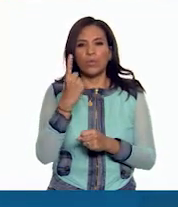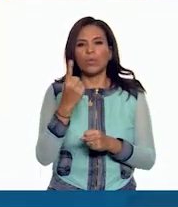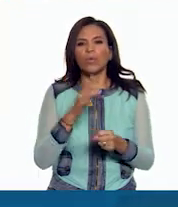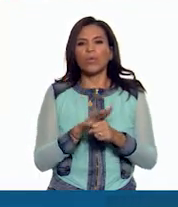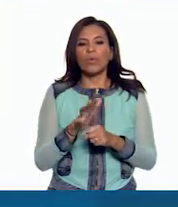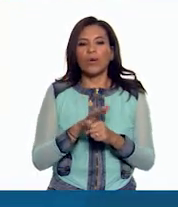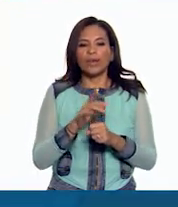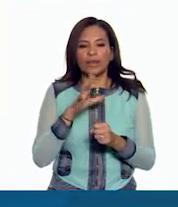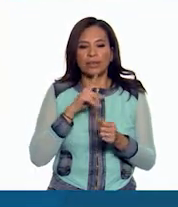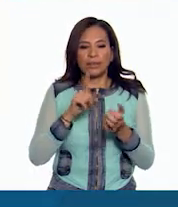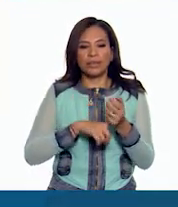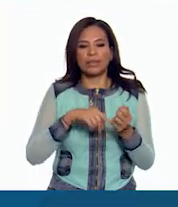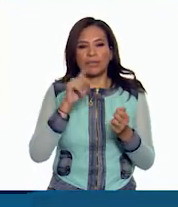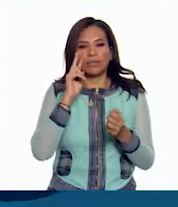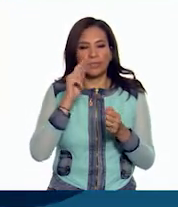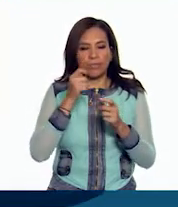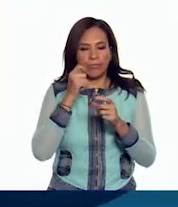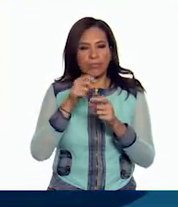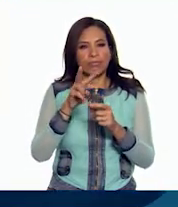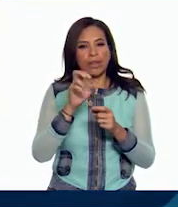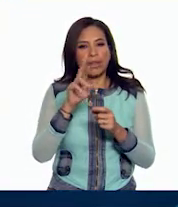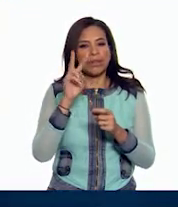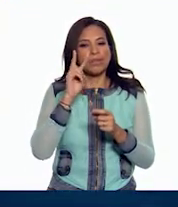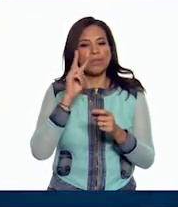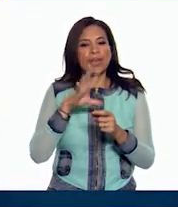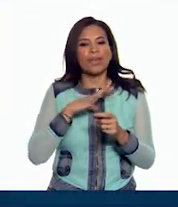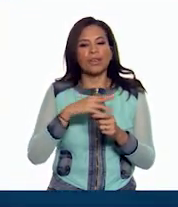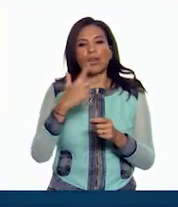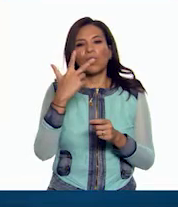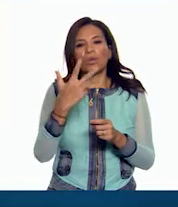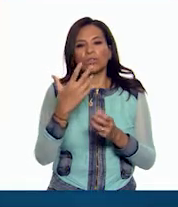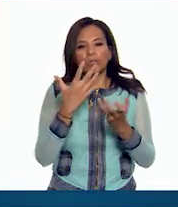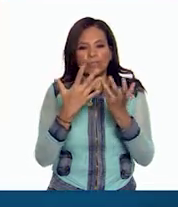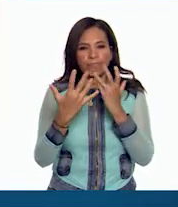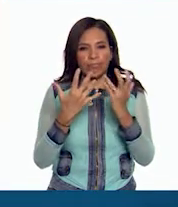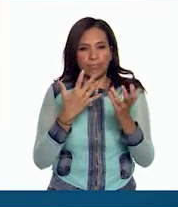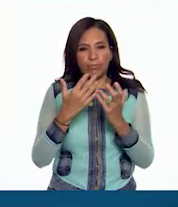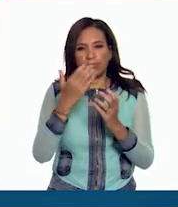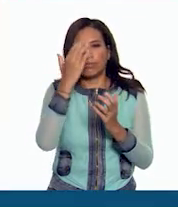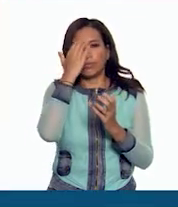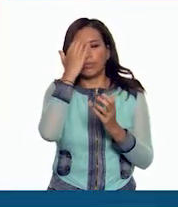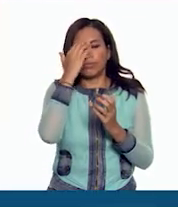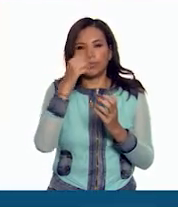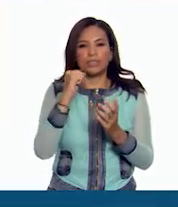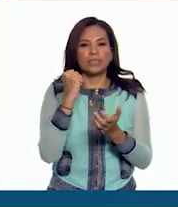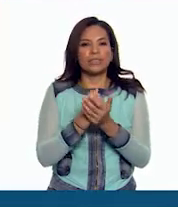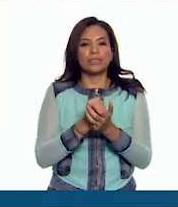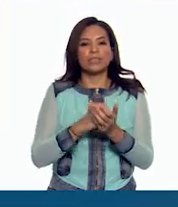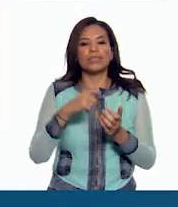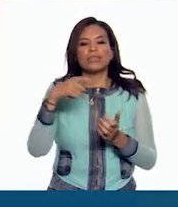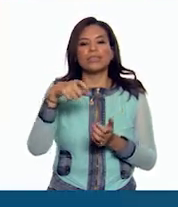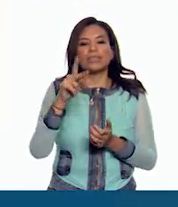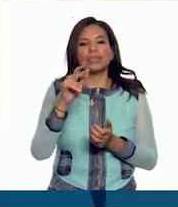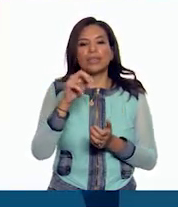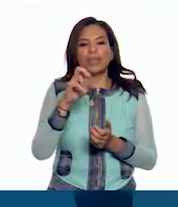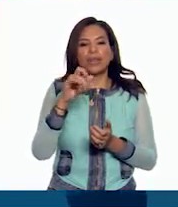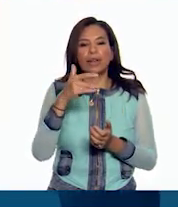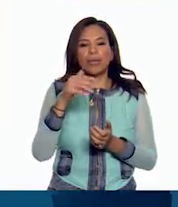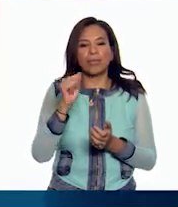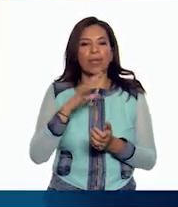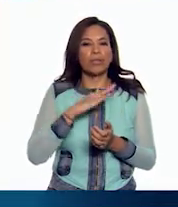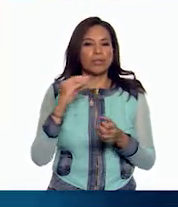ellos era un dispositivo óptico variable que hace visibles hasta ocho efectos, conocido como sello quinegrama. También